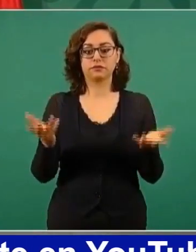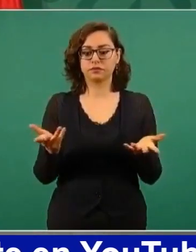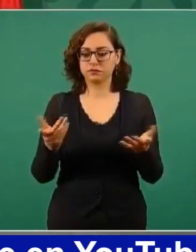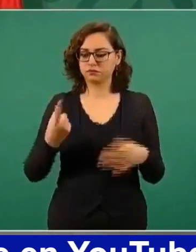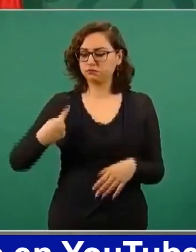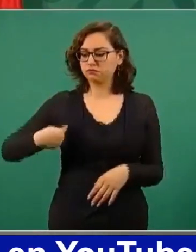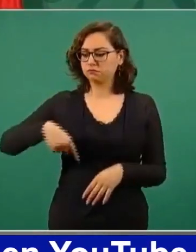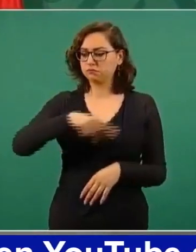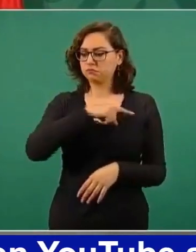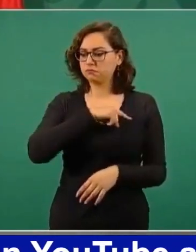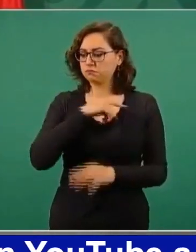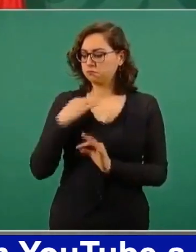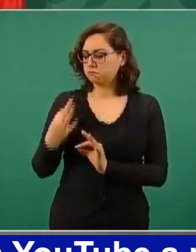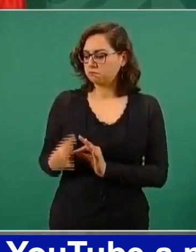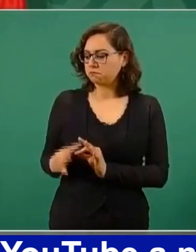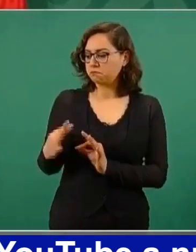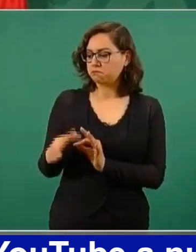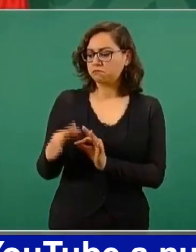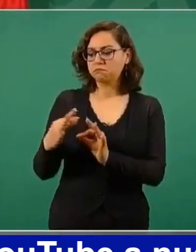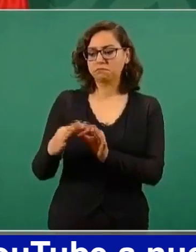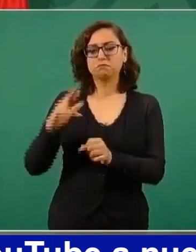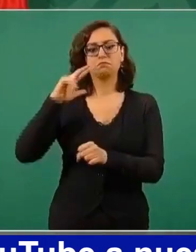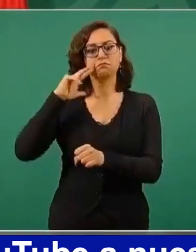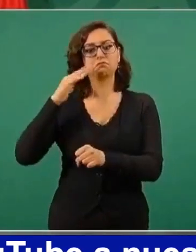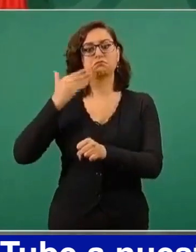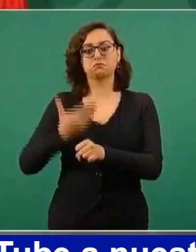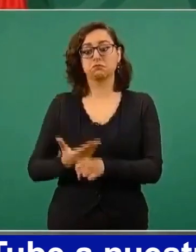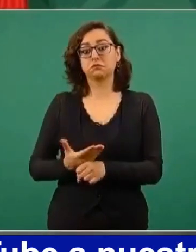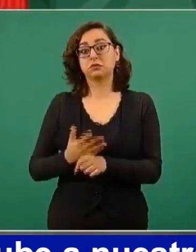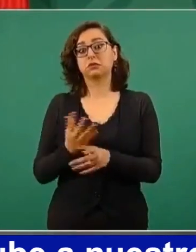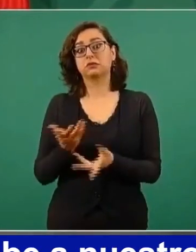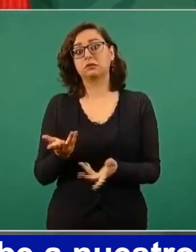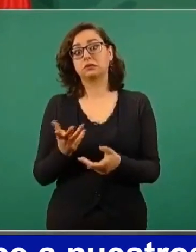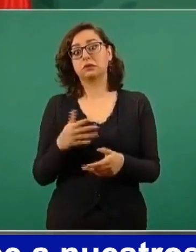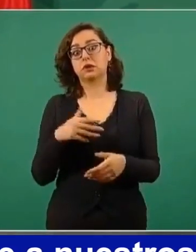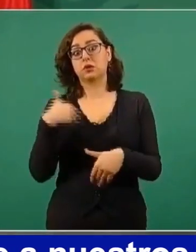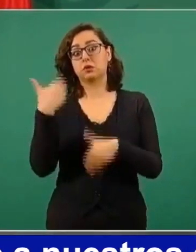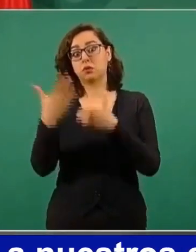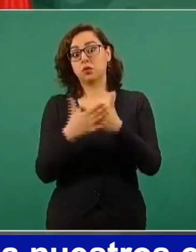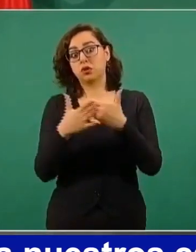responsable sobre lo de la posibilidad de la tercera ola,